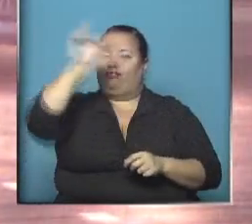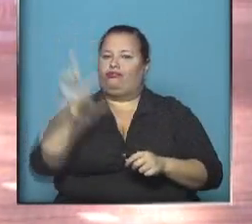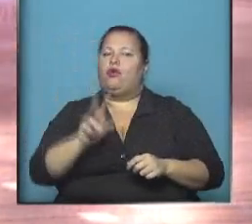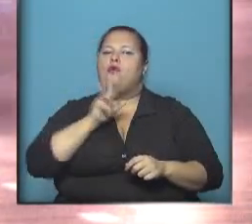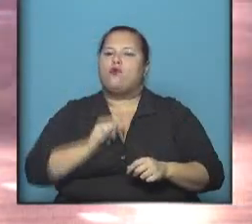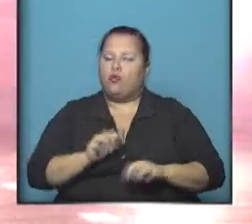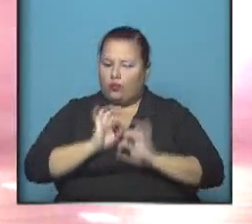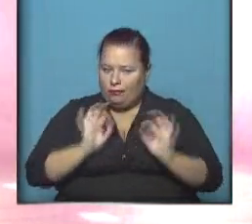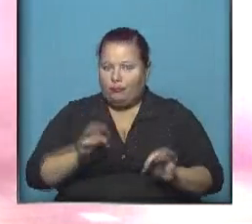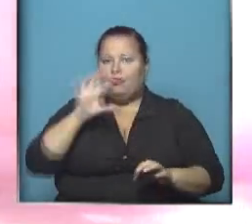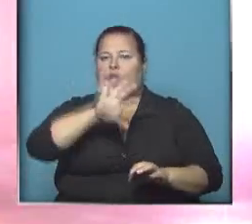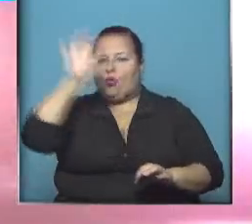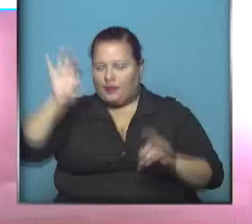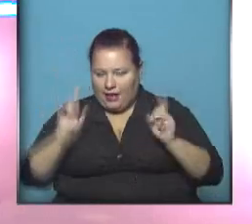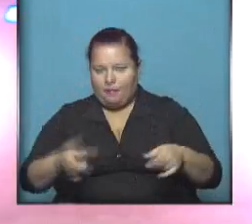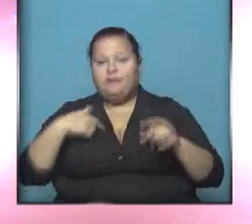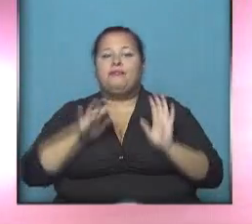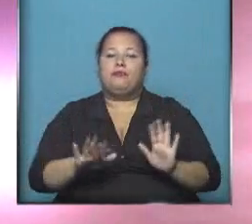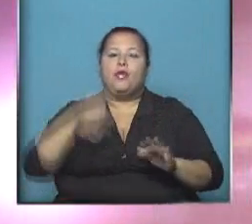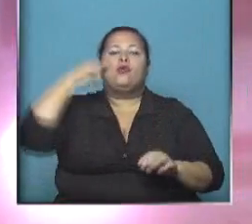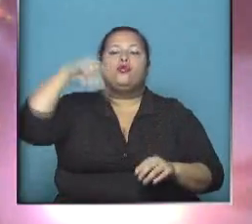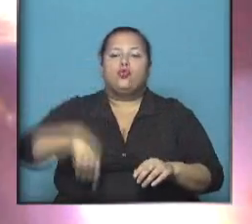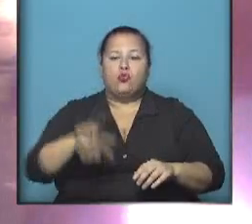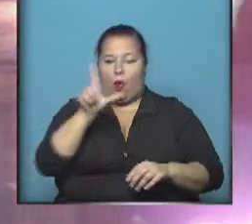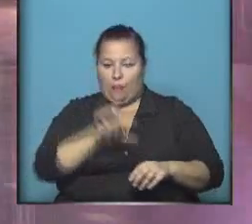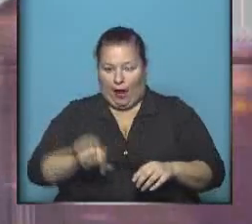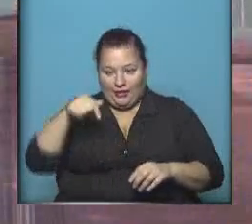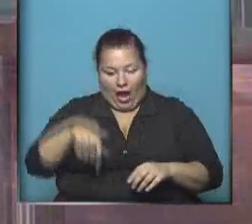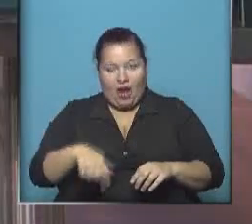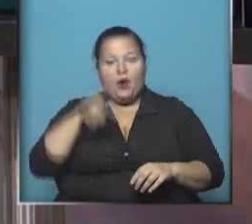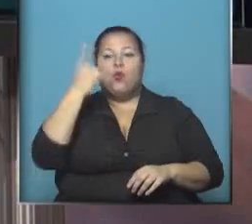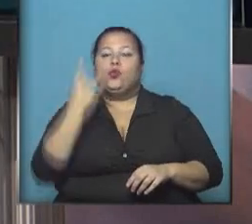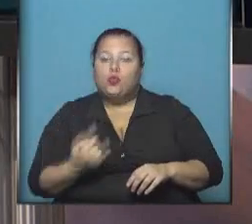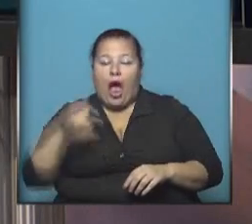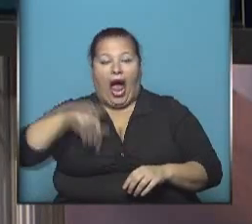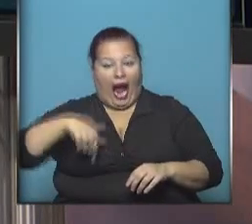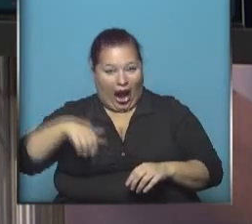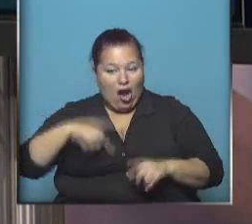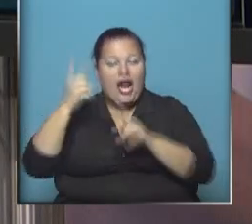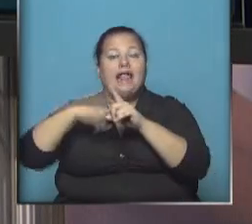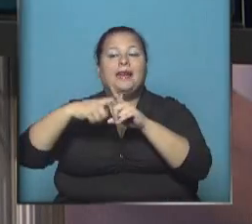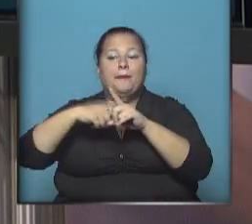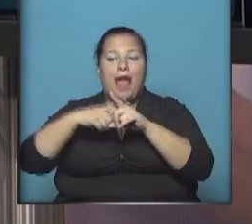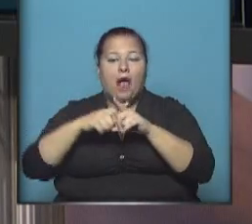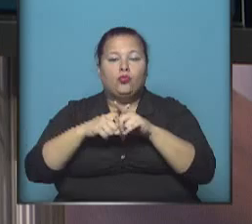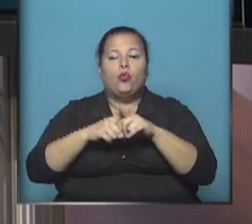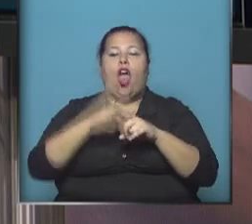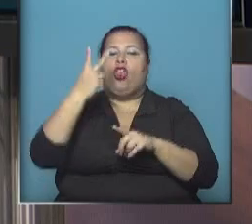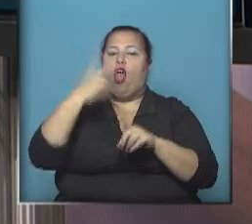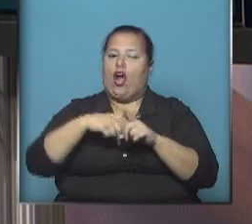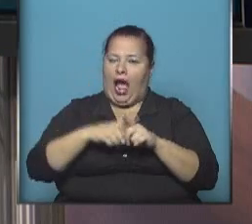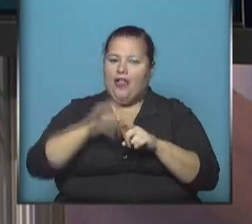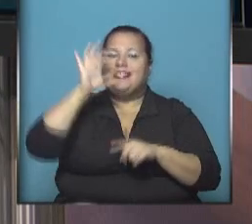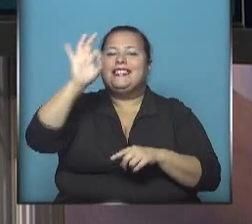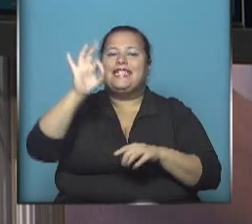rutas nacionales y provinciales y nos quedamos en el sur en la Patagonia allí en Ushuaia en estos momentos la temperatura es de 2 grados